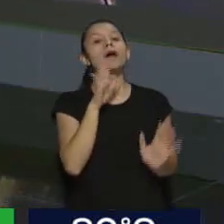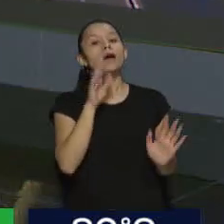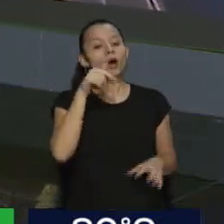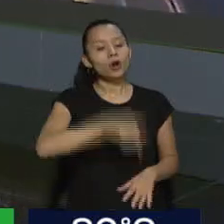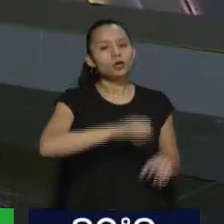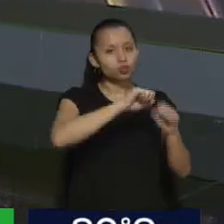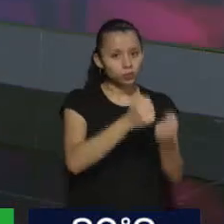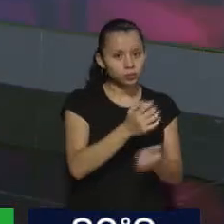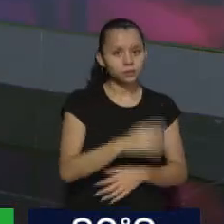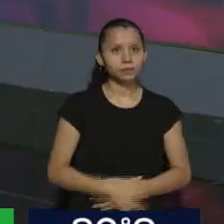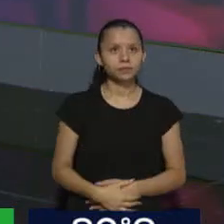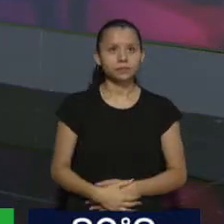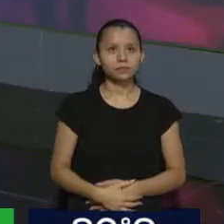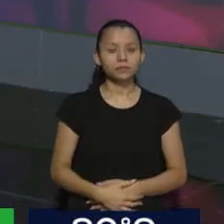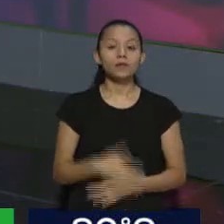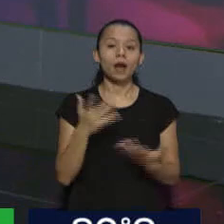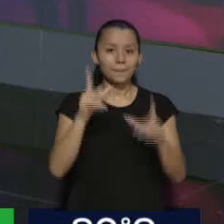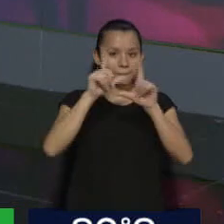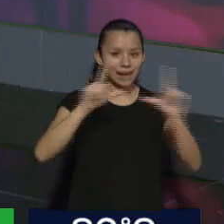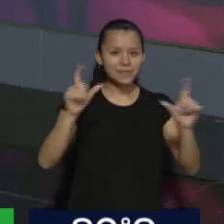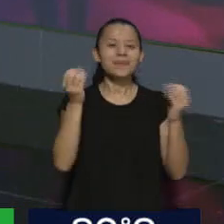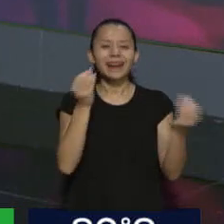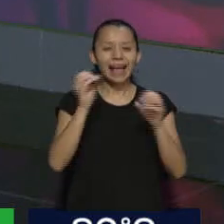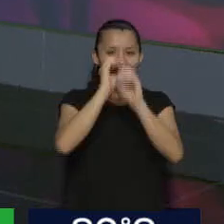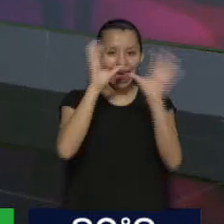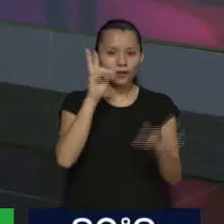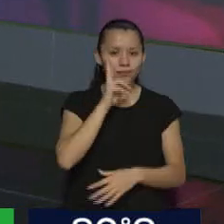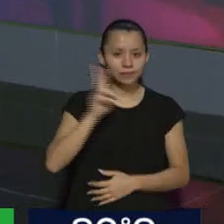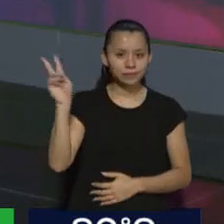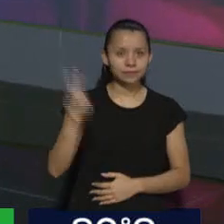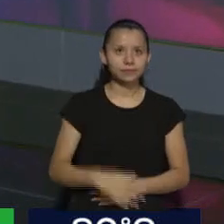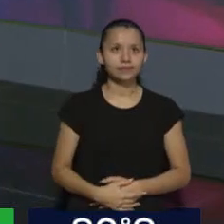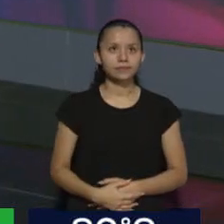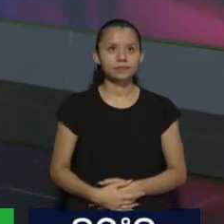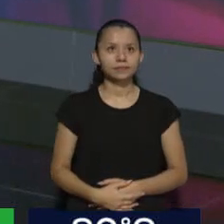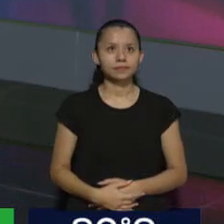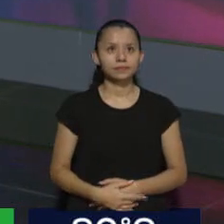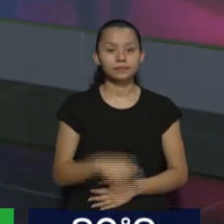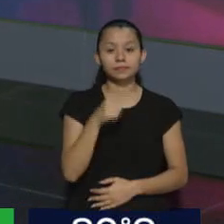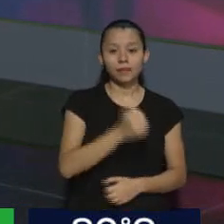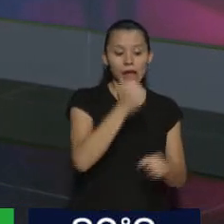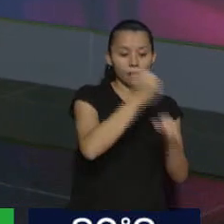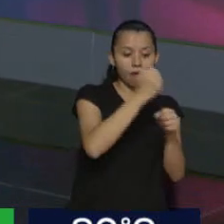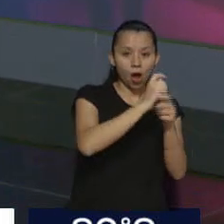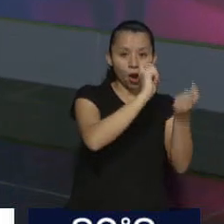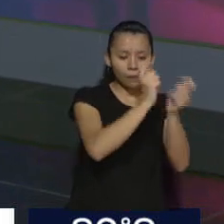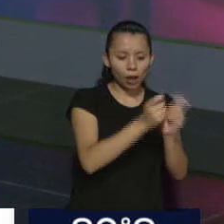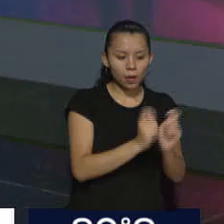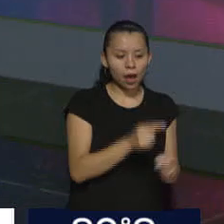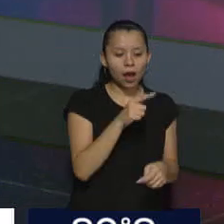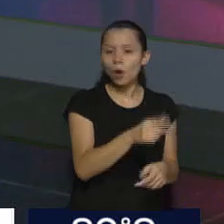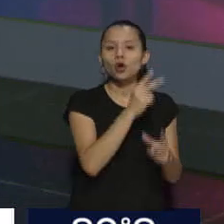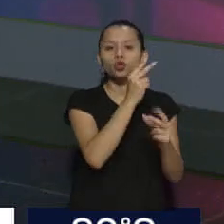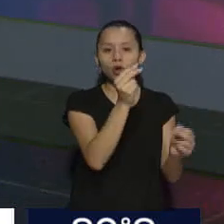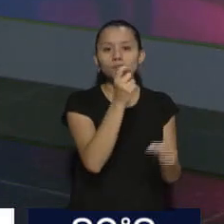y vamos veamos la placa para que entendamos un poco más. Dale. Hace referencia al rechazo a la reforma laboral, hace referencia al capítulo 4